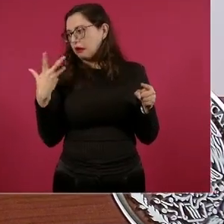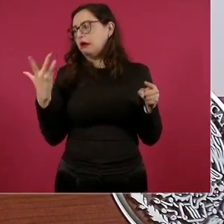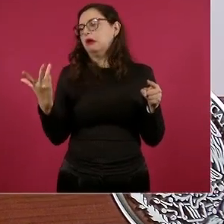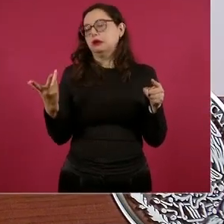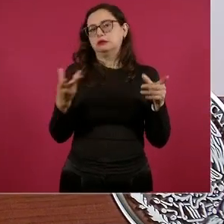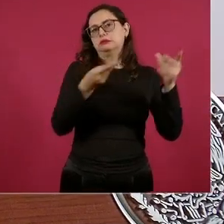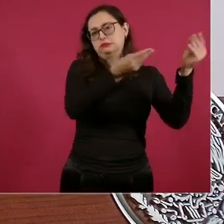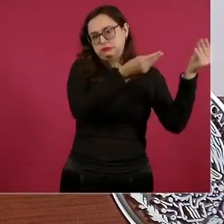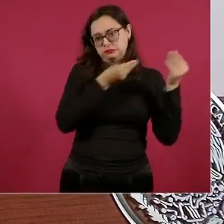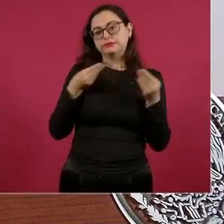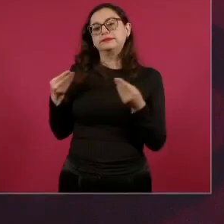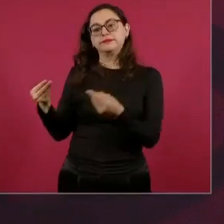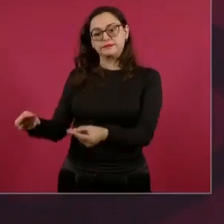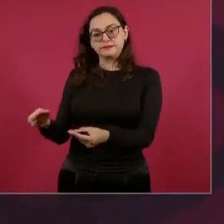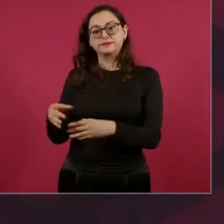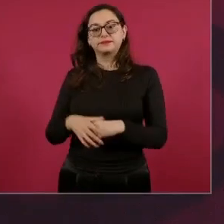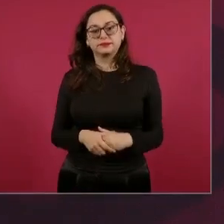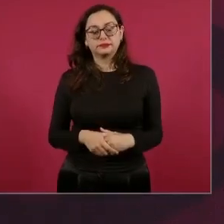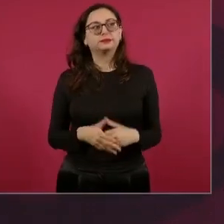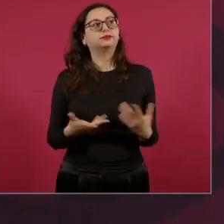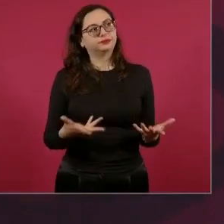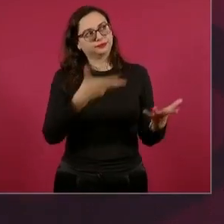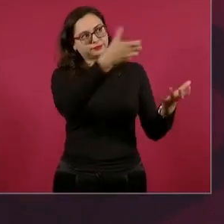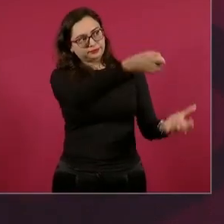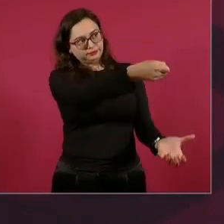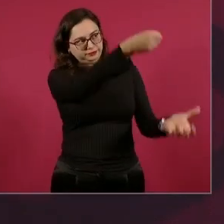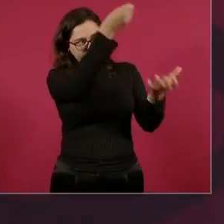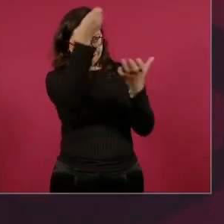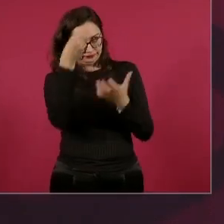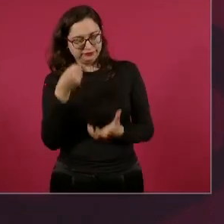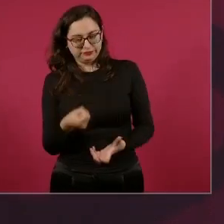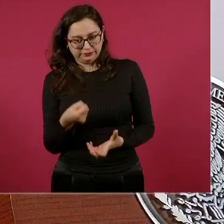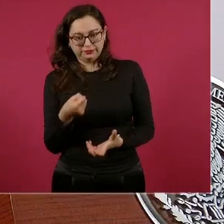y por ley ese dinero se